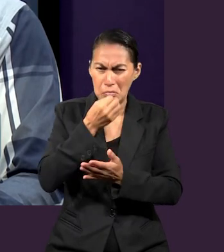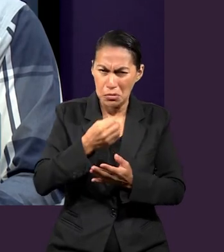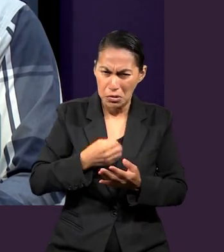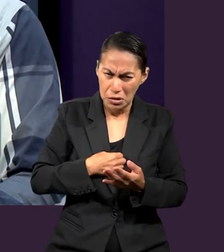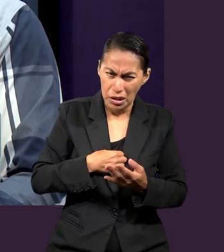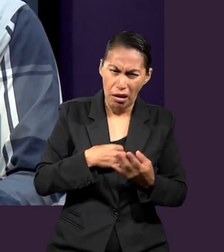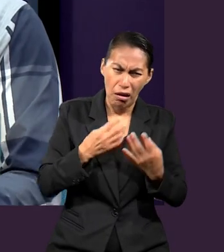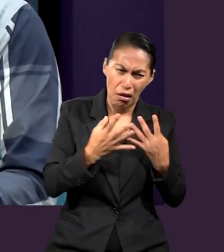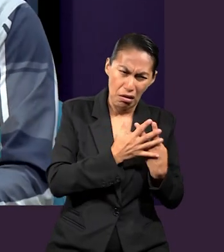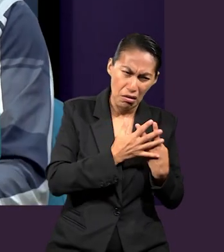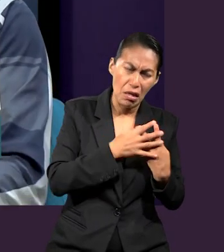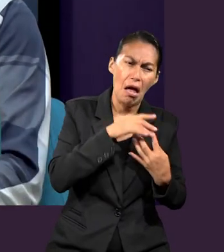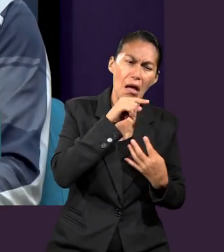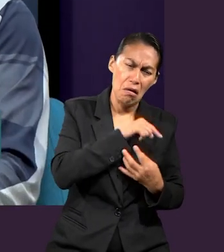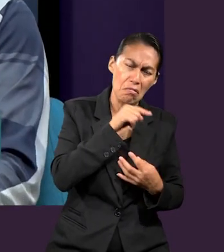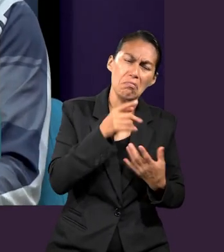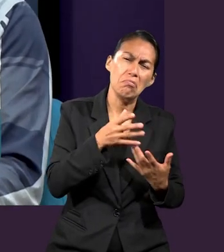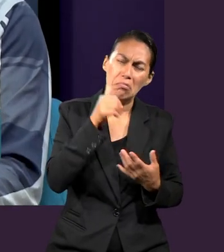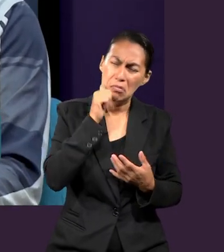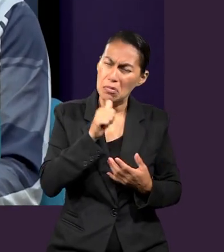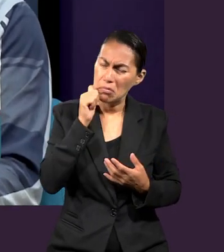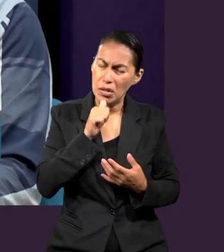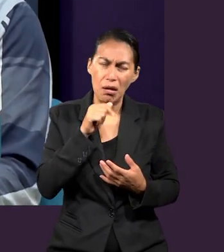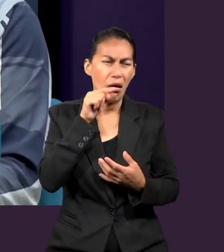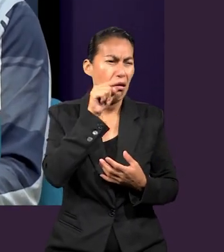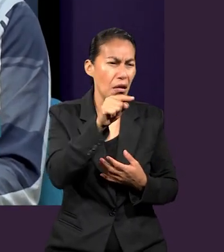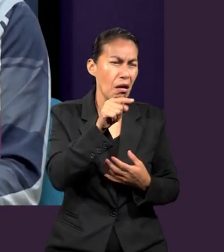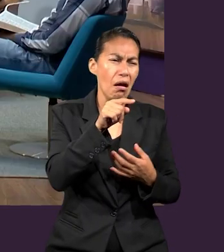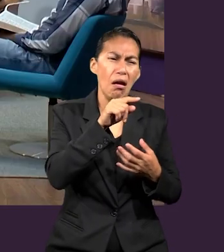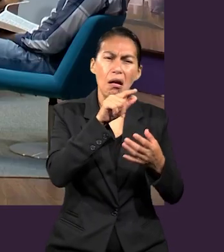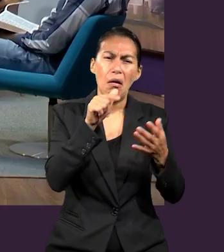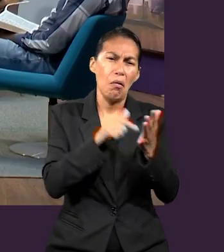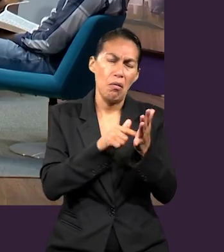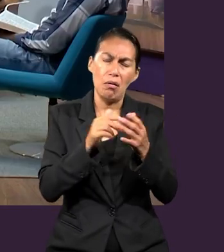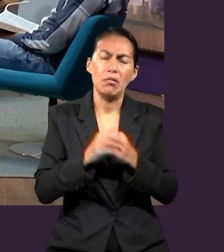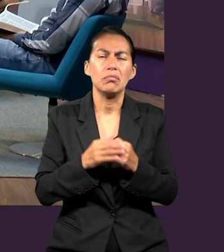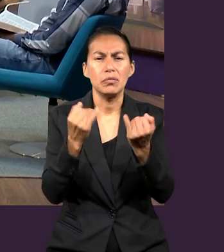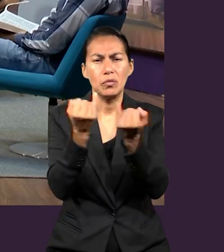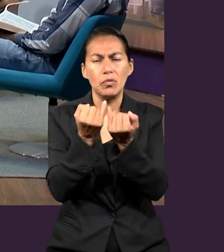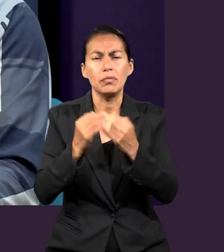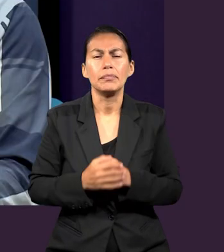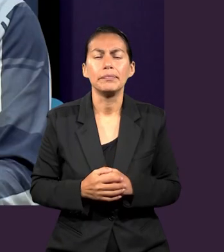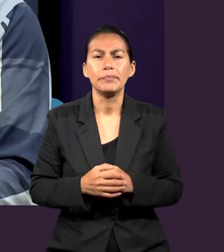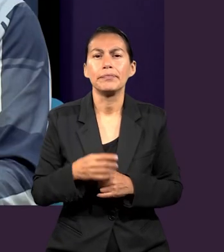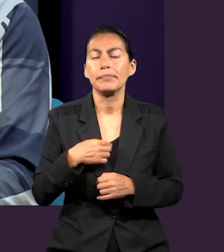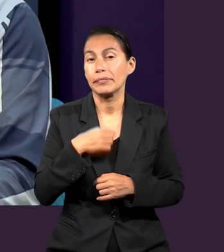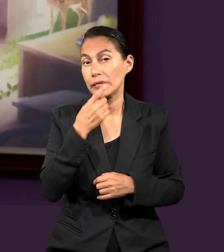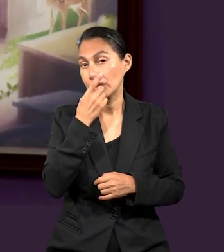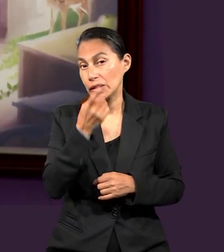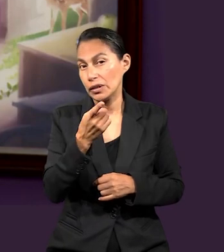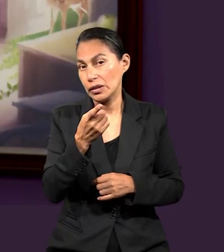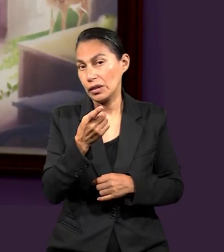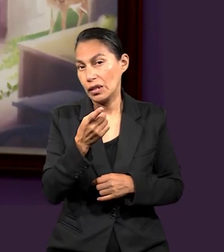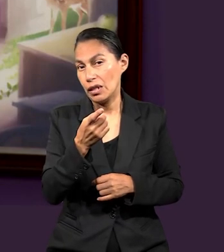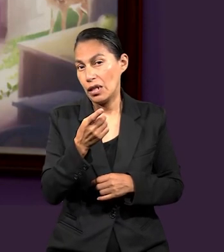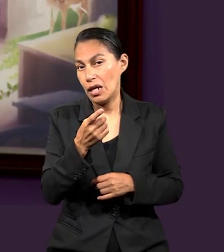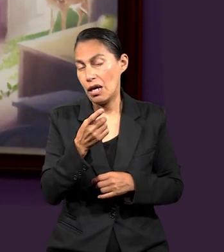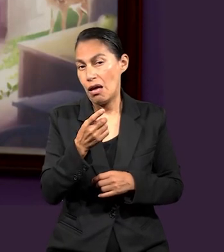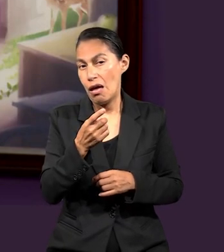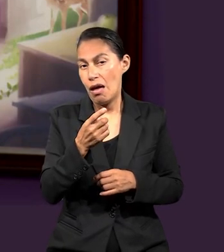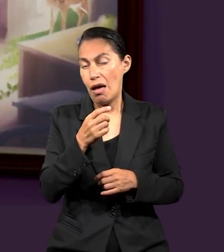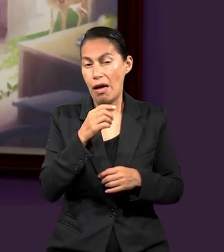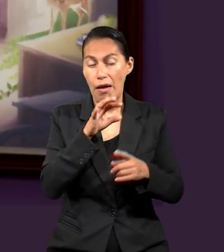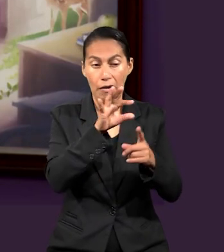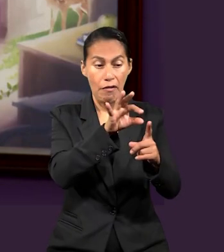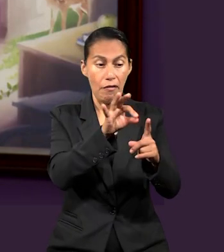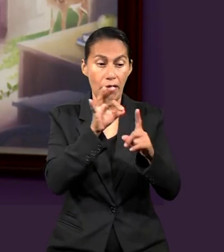cuando estuvo en Efesios. Amén. Yo les diría que la carta